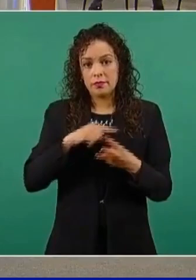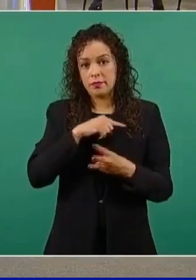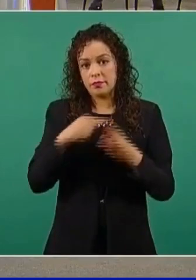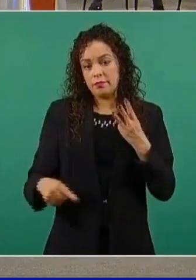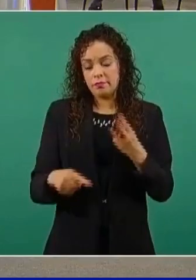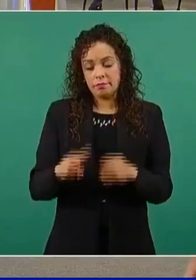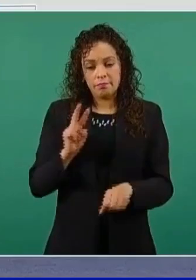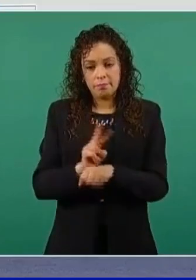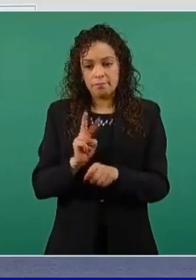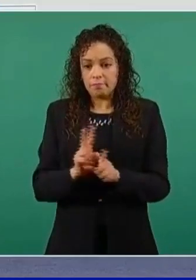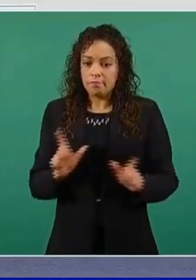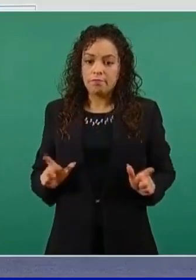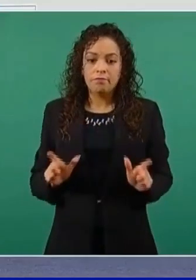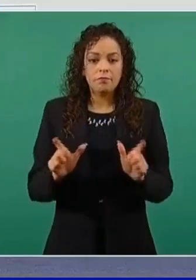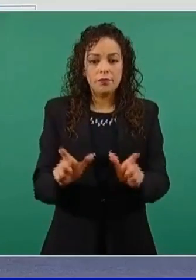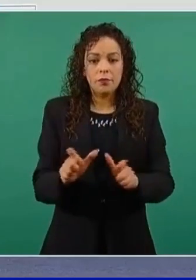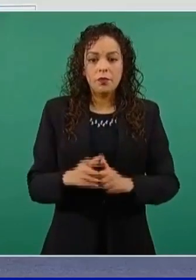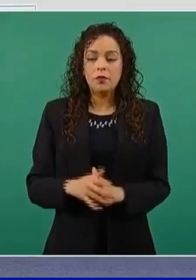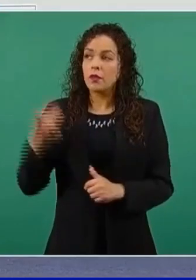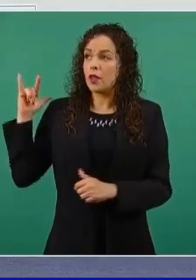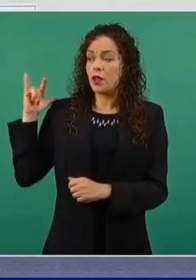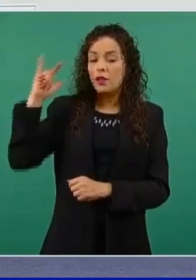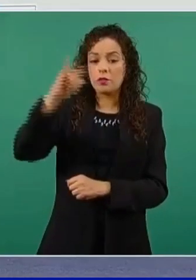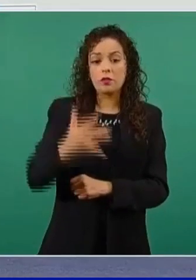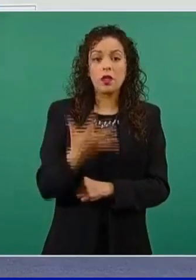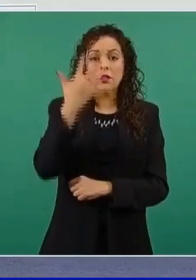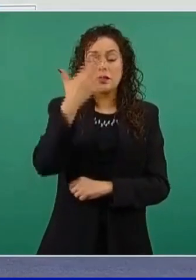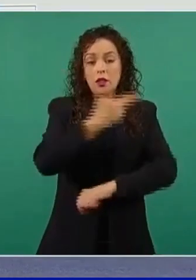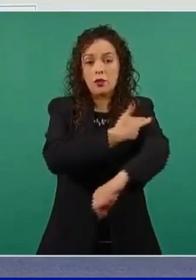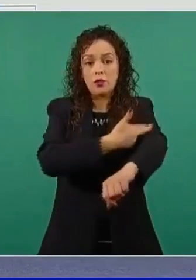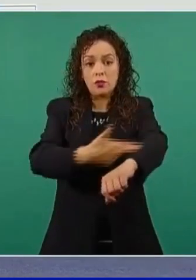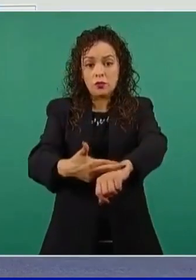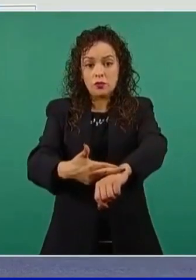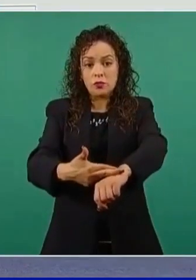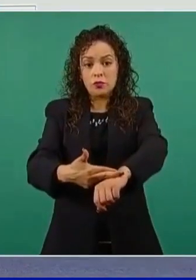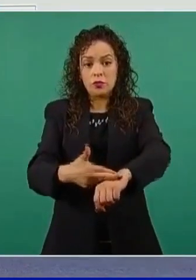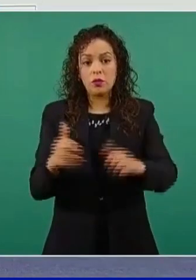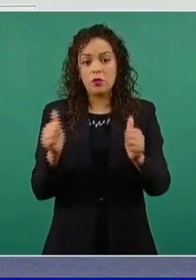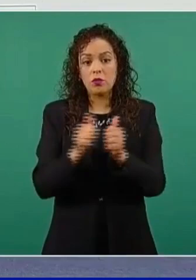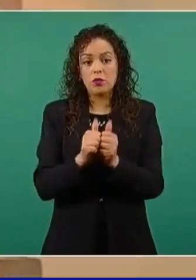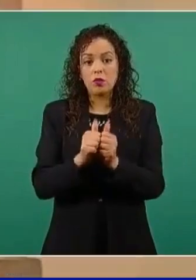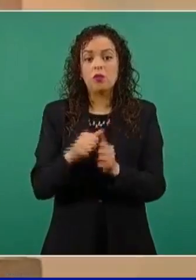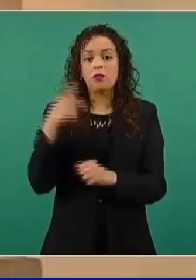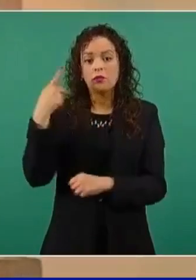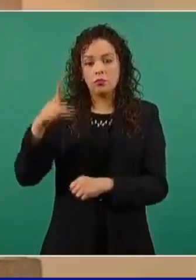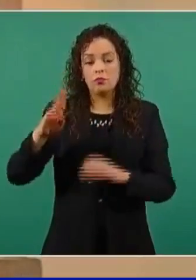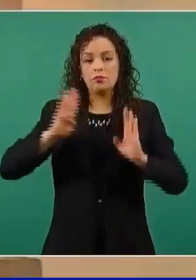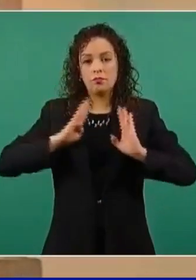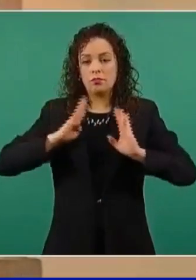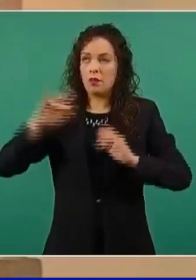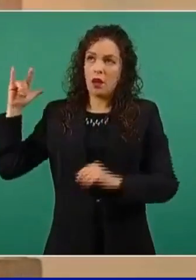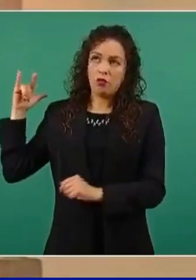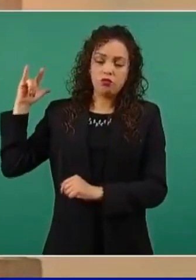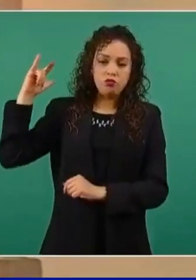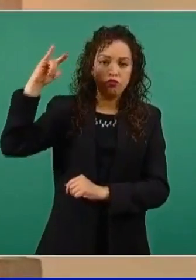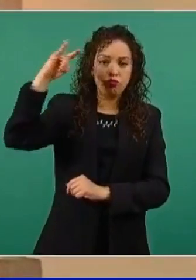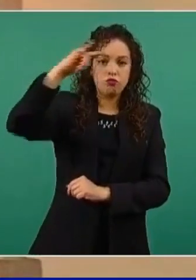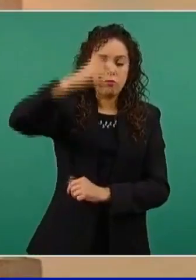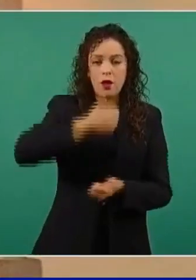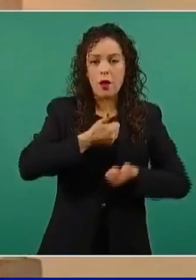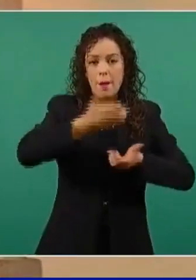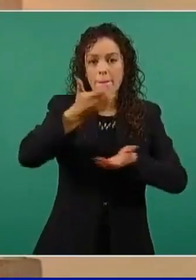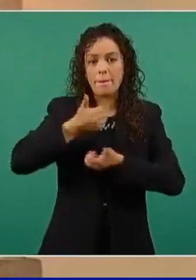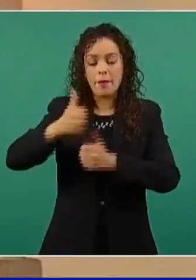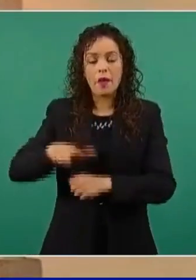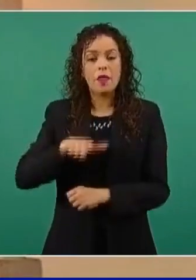Las rutas aéreas, se establecieron 5 rutas aéreas con los aviones de la Fuerza Aérea Mexicana. Se realizaron